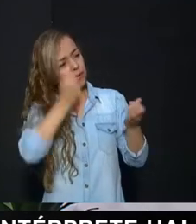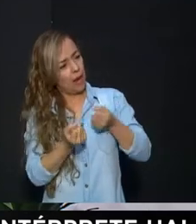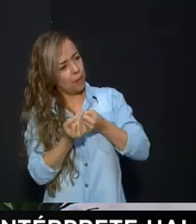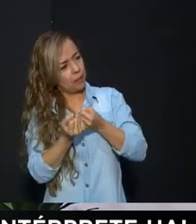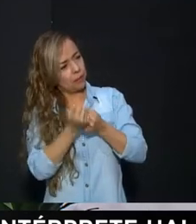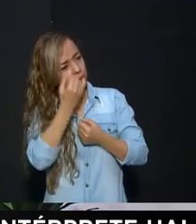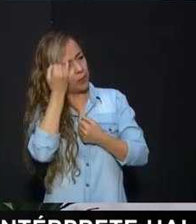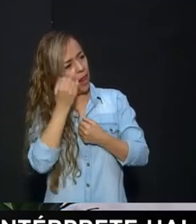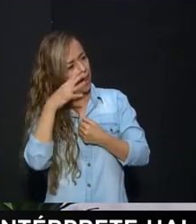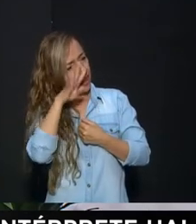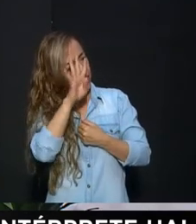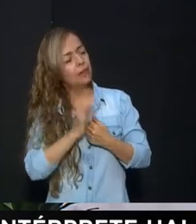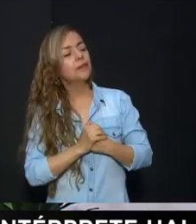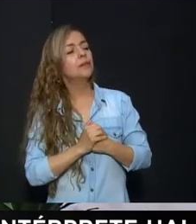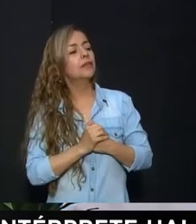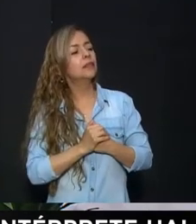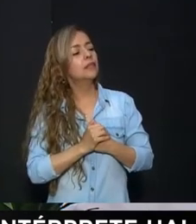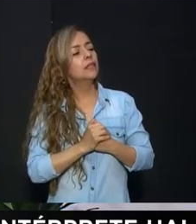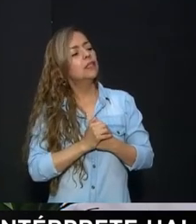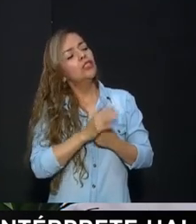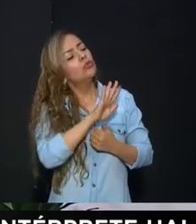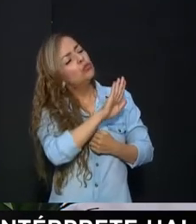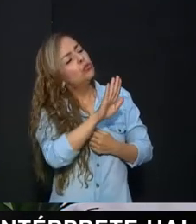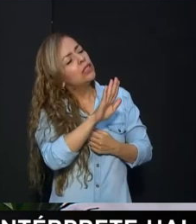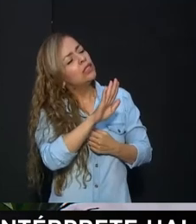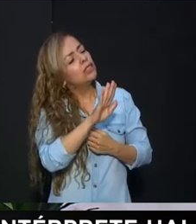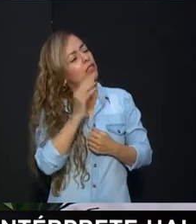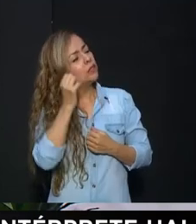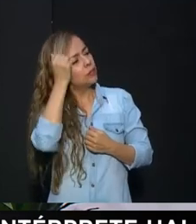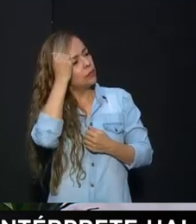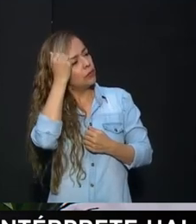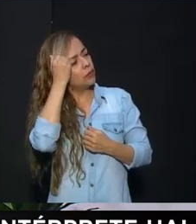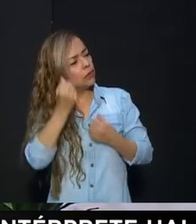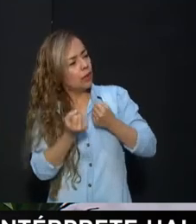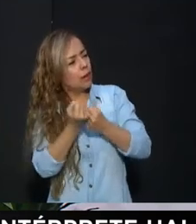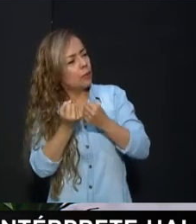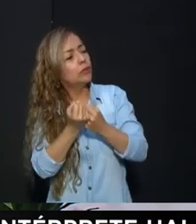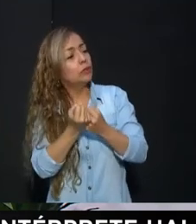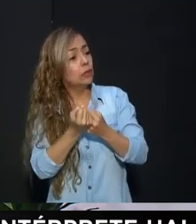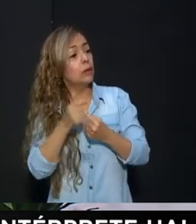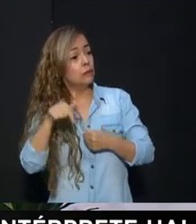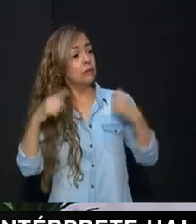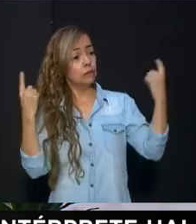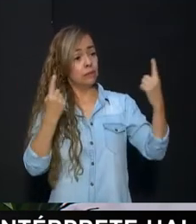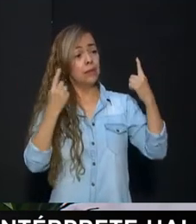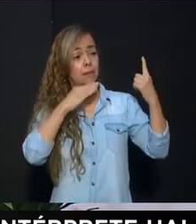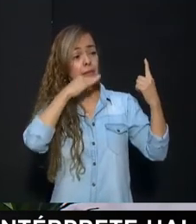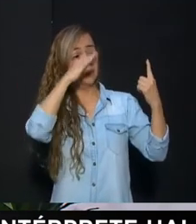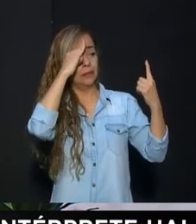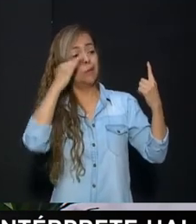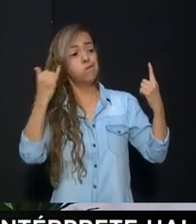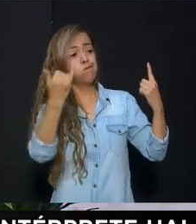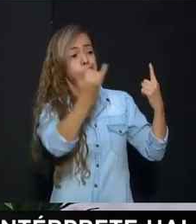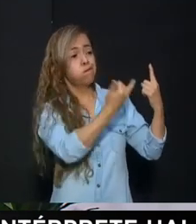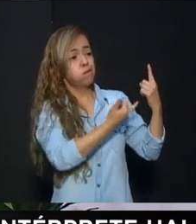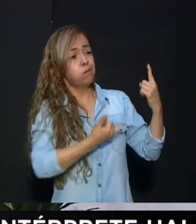dice el rector Los maestros de apoyo, los docentes de apoyo Que tienen la mayoría de instituciones educativas de Medellín ¿Cuál